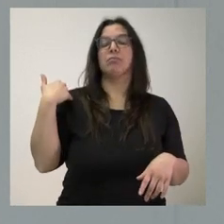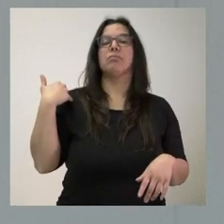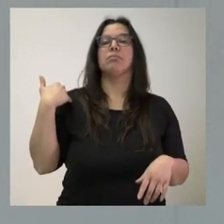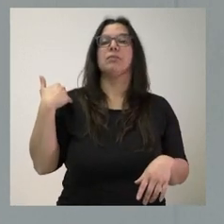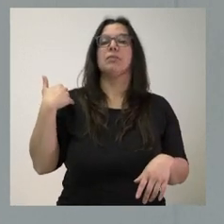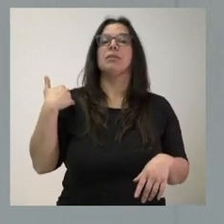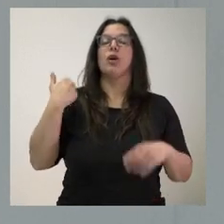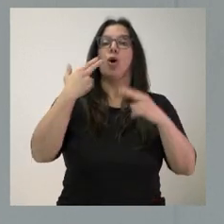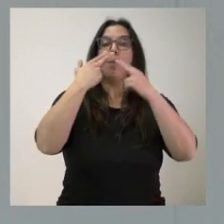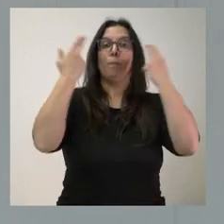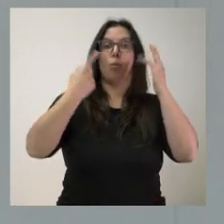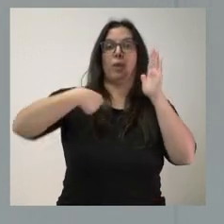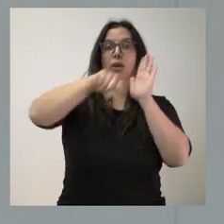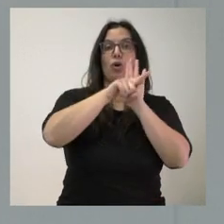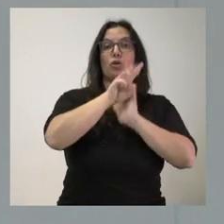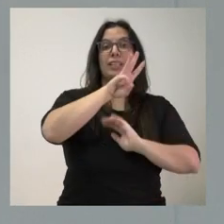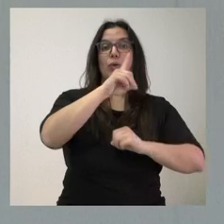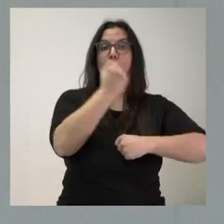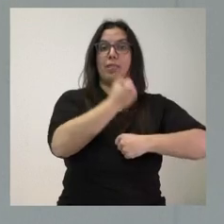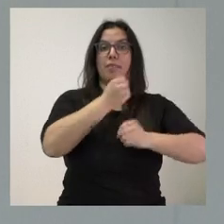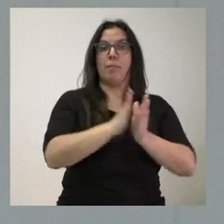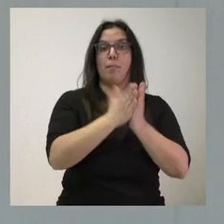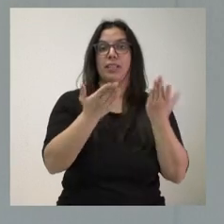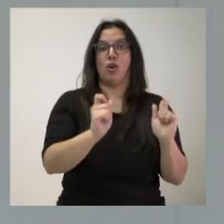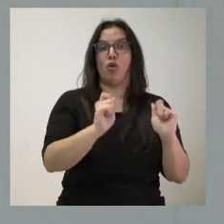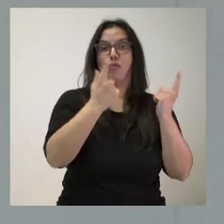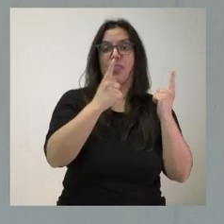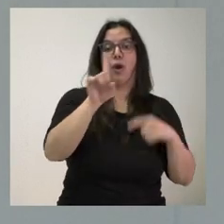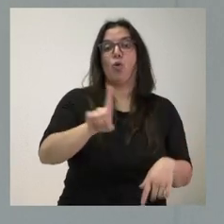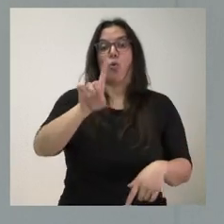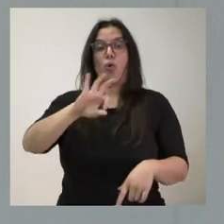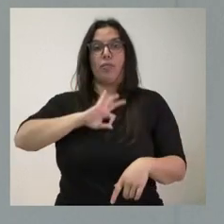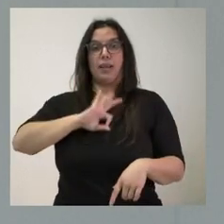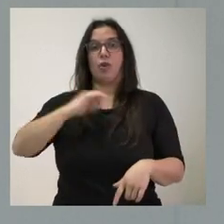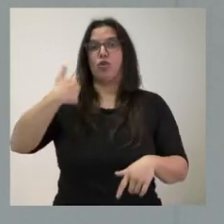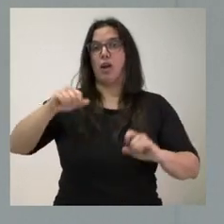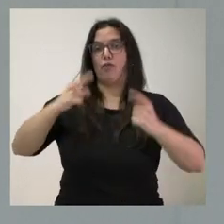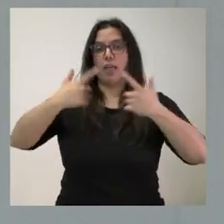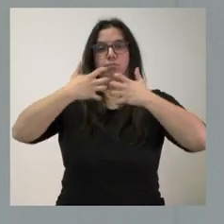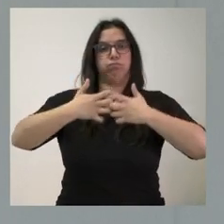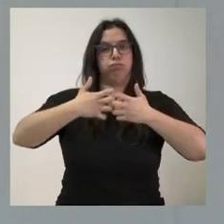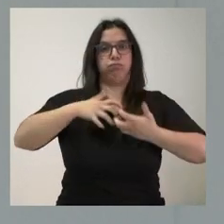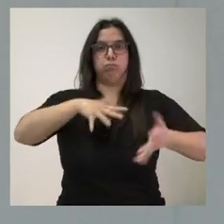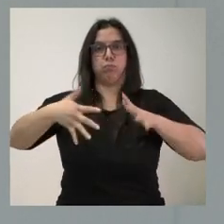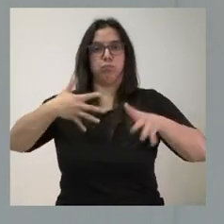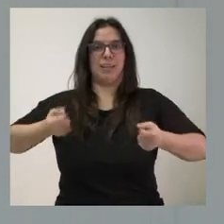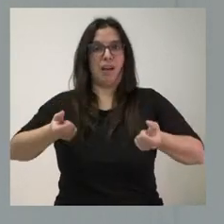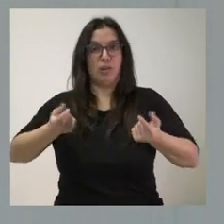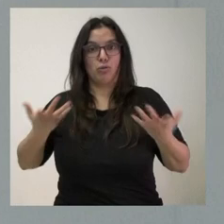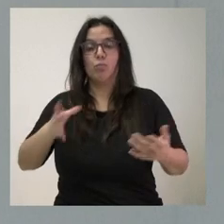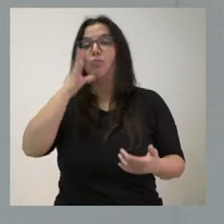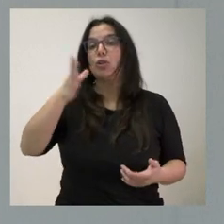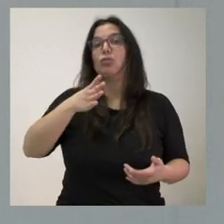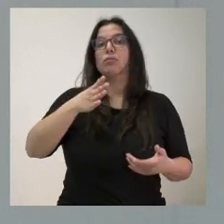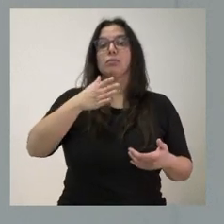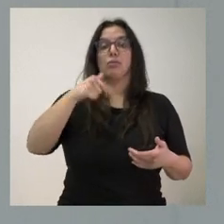Se publicó el 31 de diciembre en el boletín oficial. El 1 de enero ya ha comenzado la gestión del gasto y esto nos permite traer estos expedientes